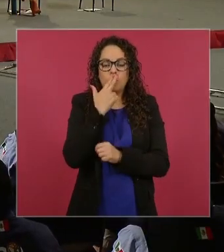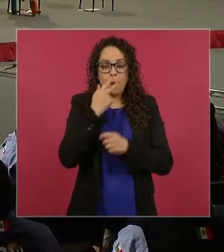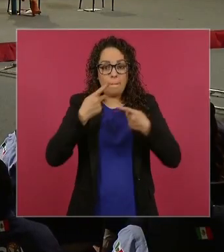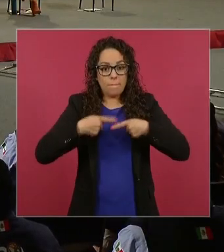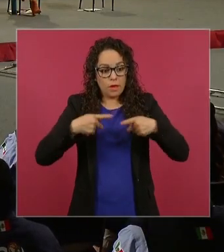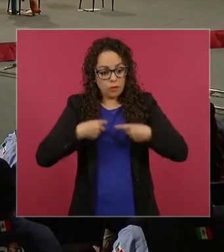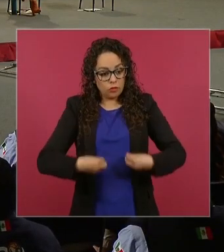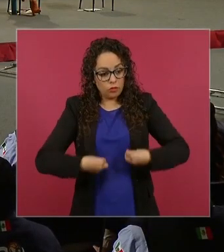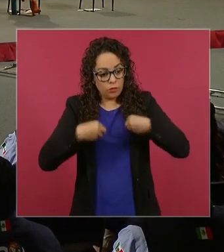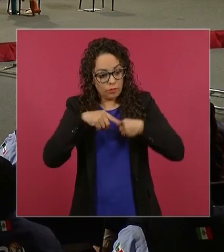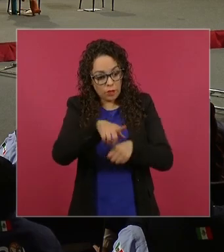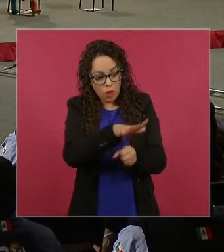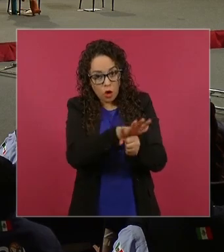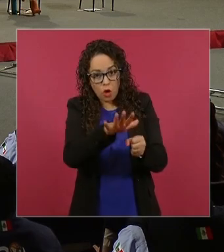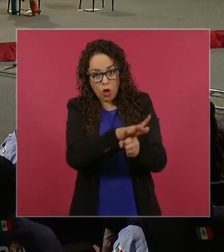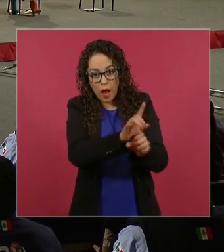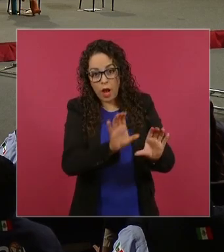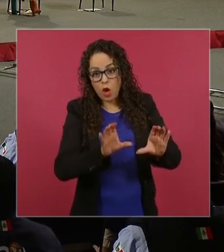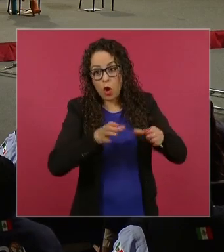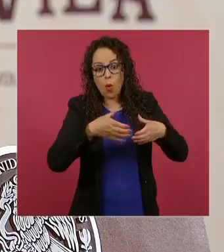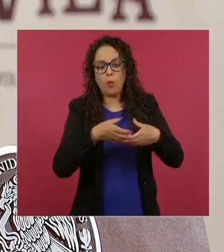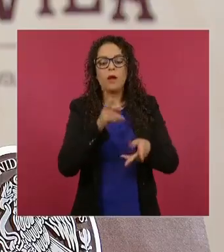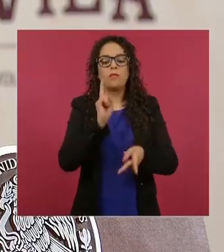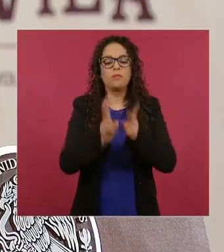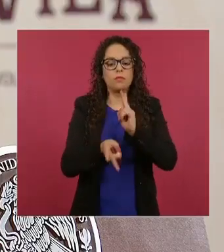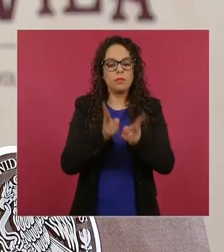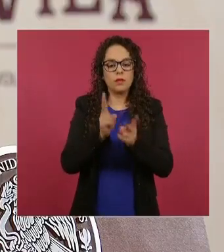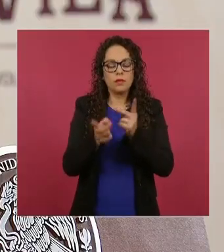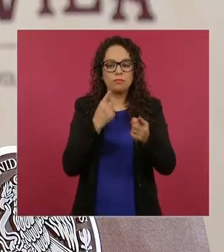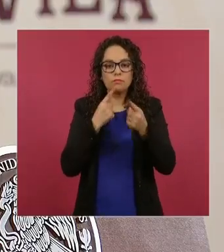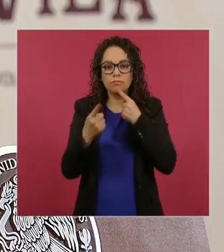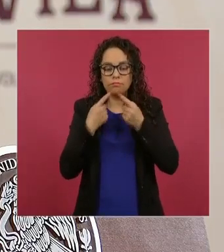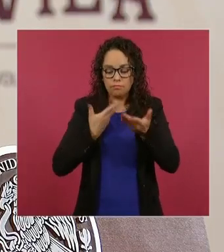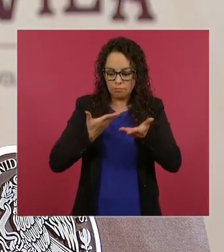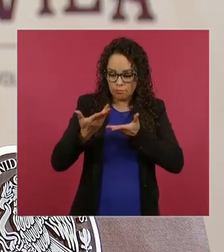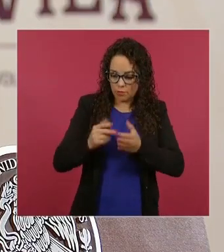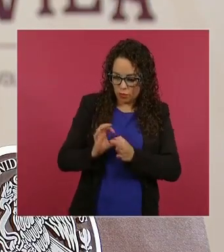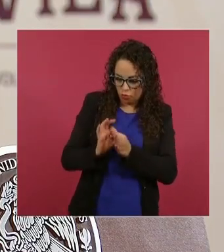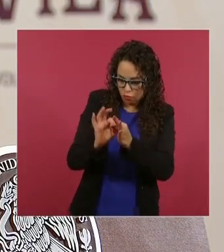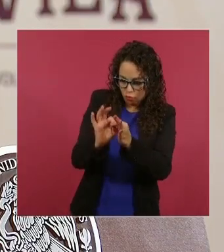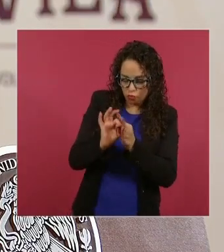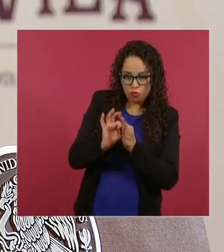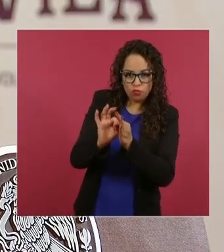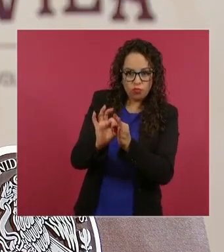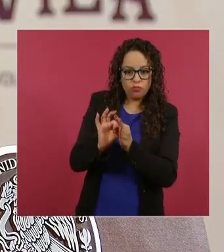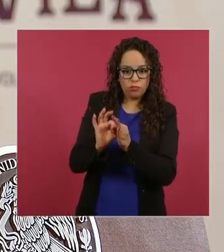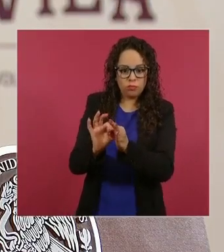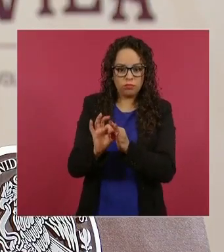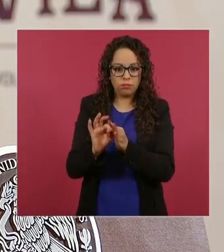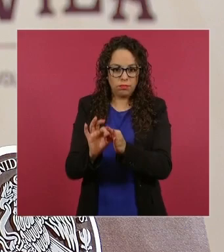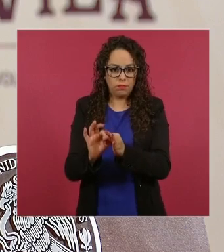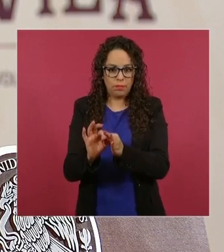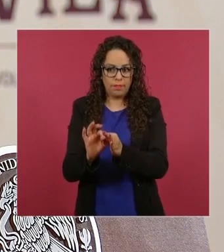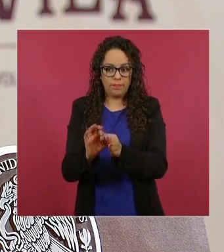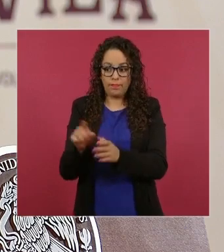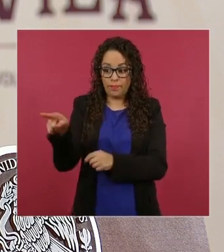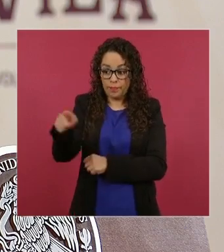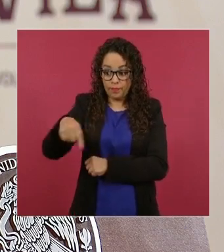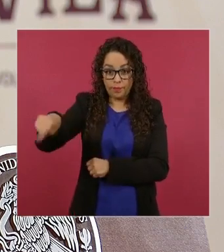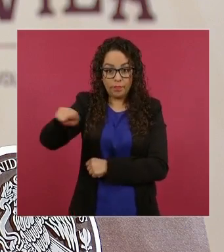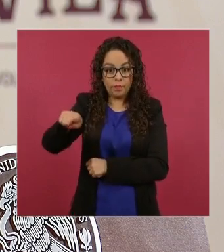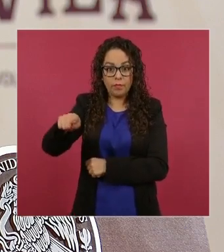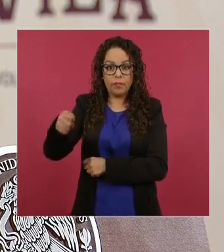como procesos locales. Y basamos dos ideas fuerza en esto, es que coman los que nos dan de comer